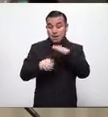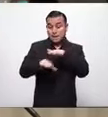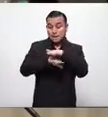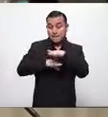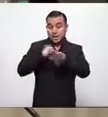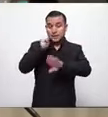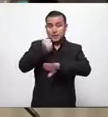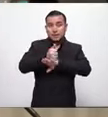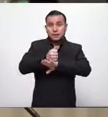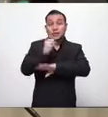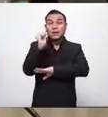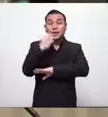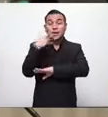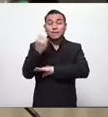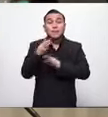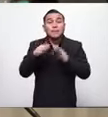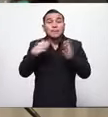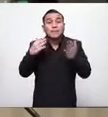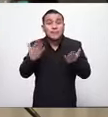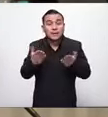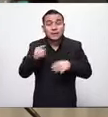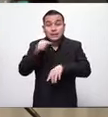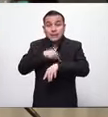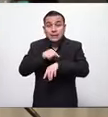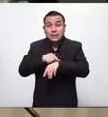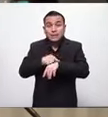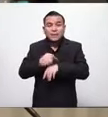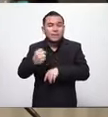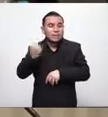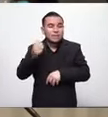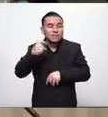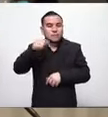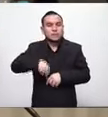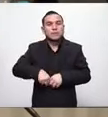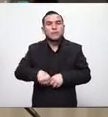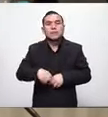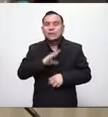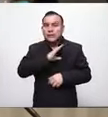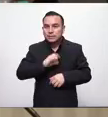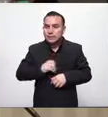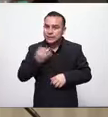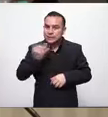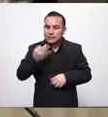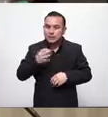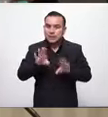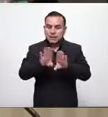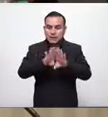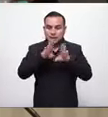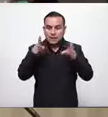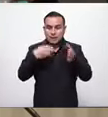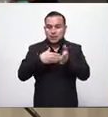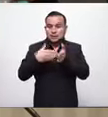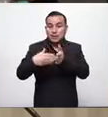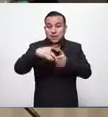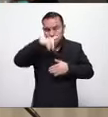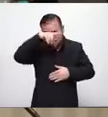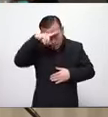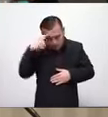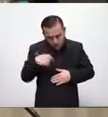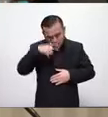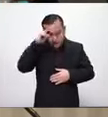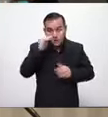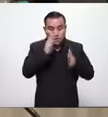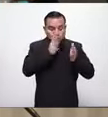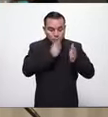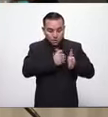correctas para un momento claro como el que estamos viviendo en El Salvador. Vamos a reabrir la economía, pero lo vamos a hacer